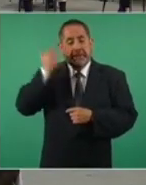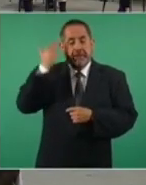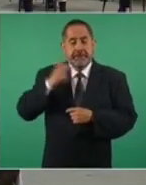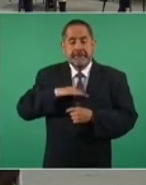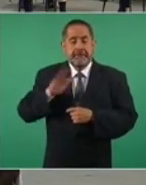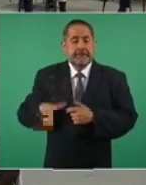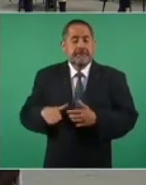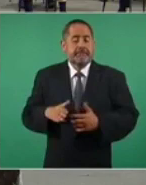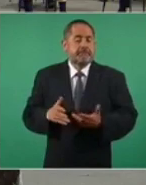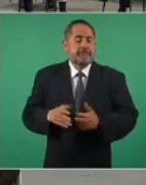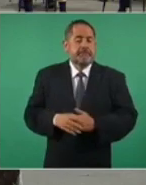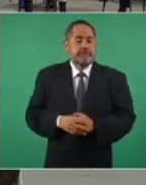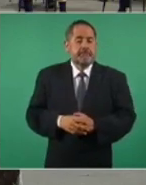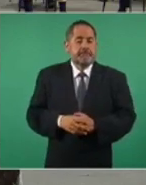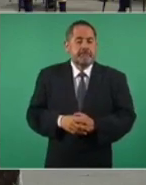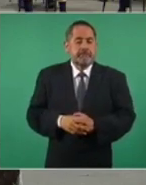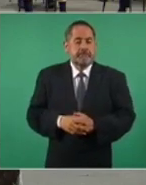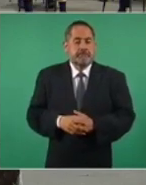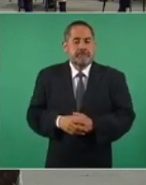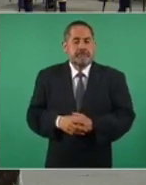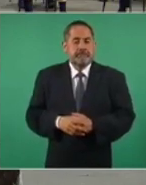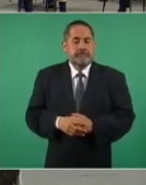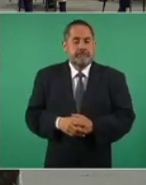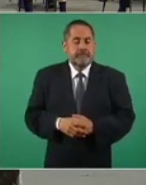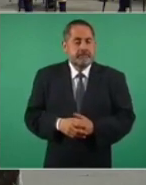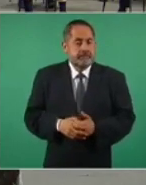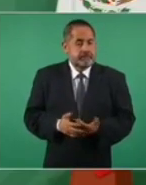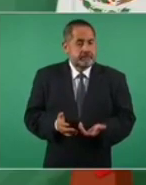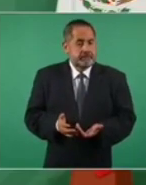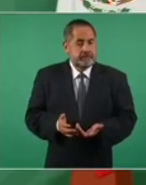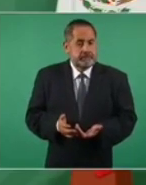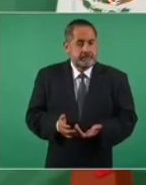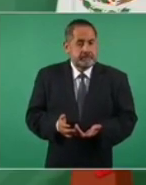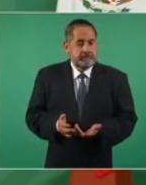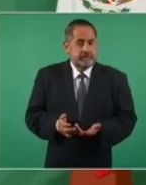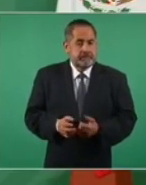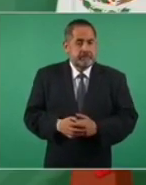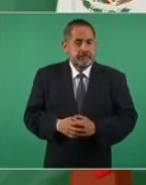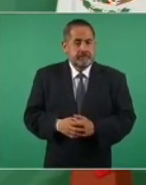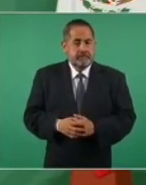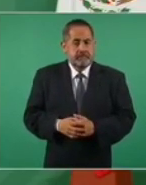de que no eran partidistas eran de la sociedad civil